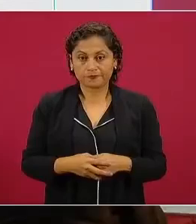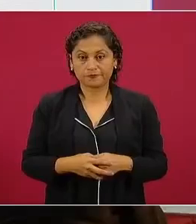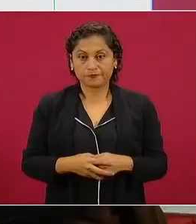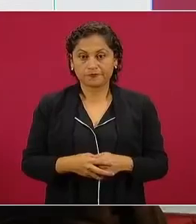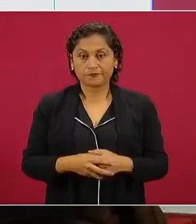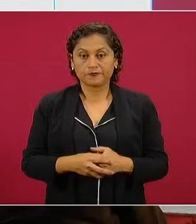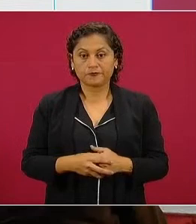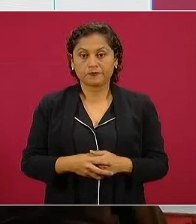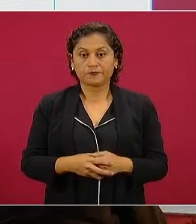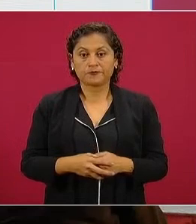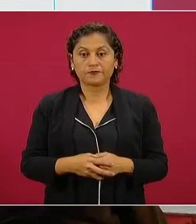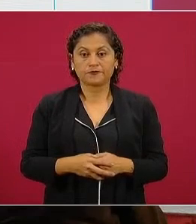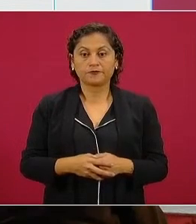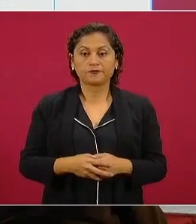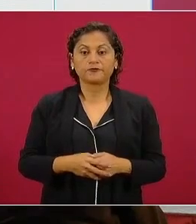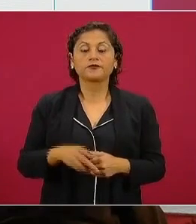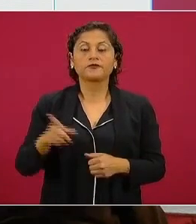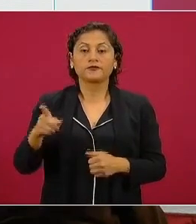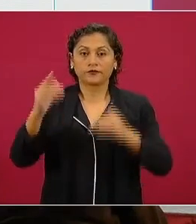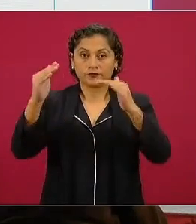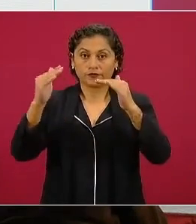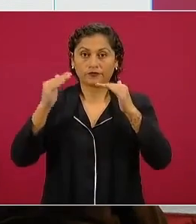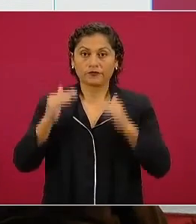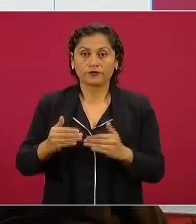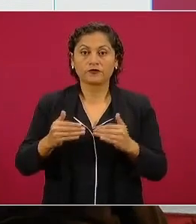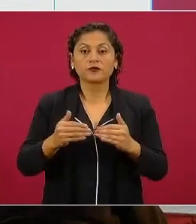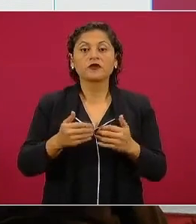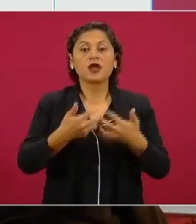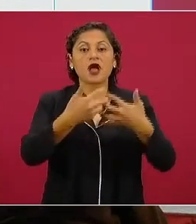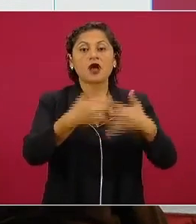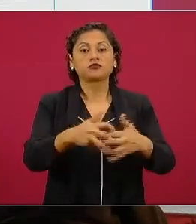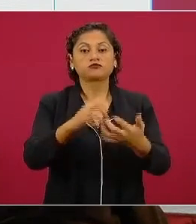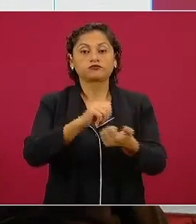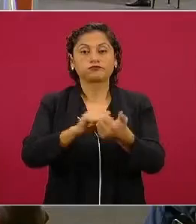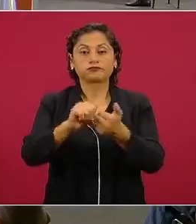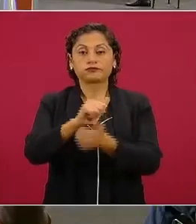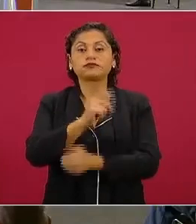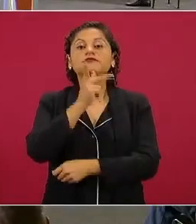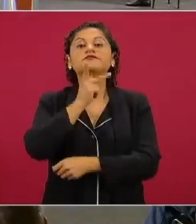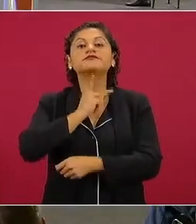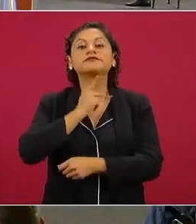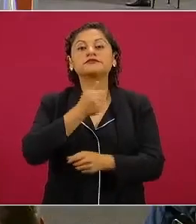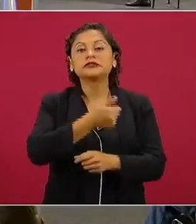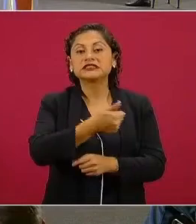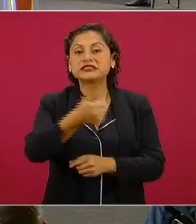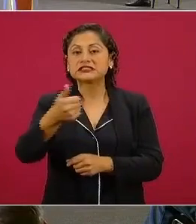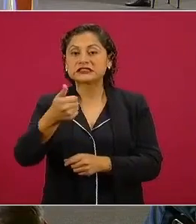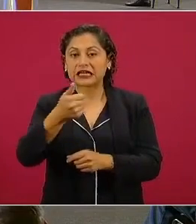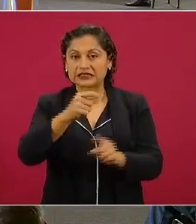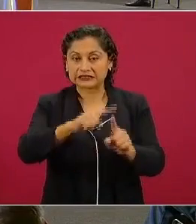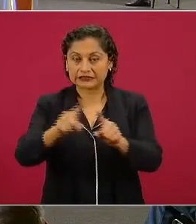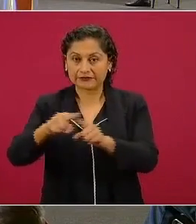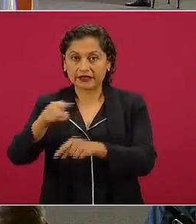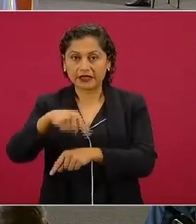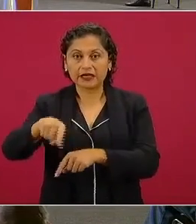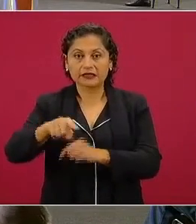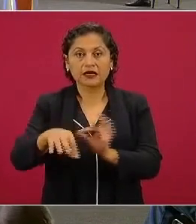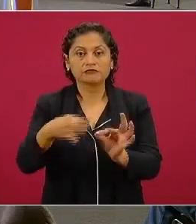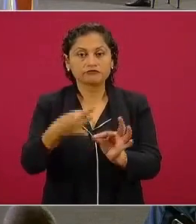cumplido se están rehabilitando las seis refinerías y se está construyendo la de Dos Bocas